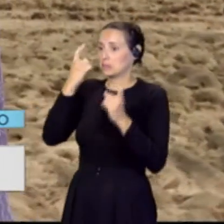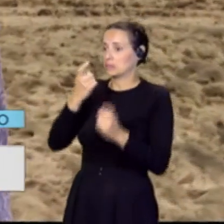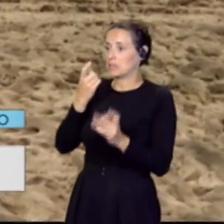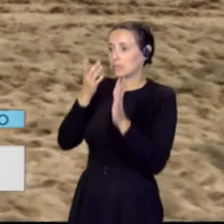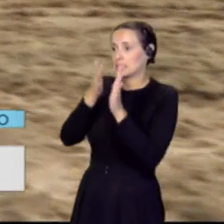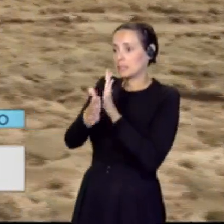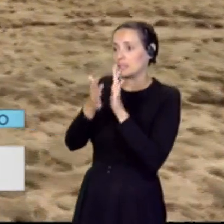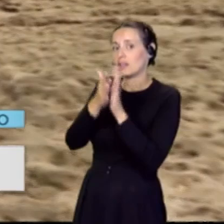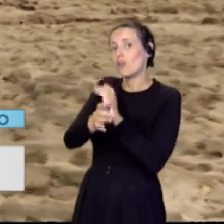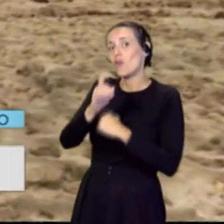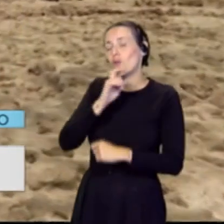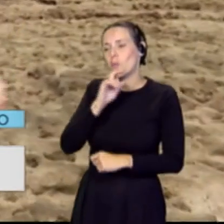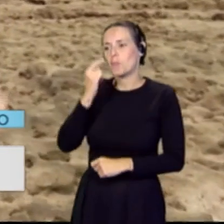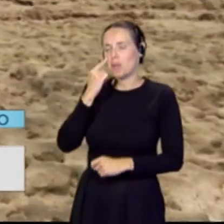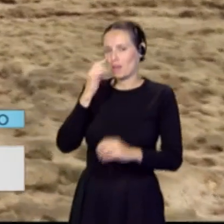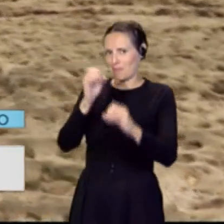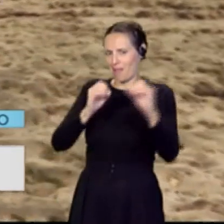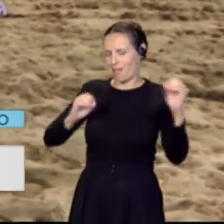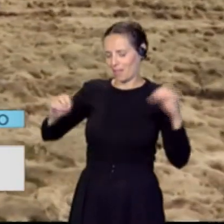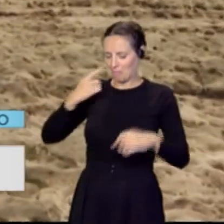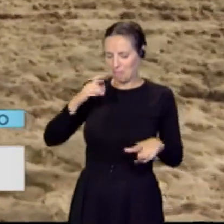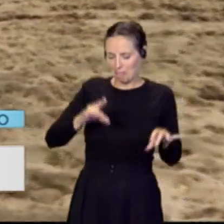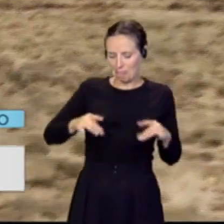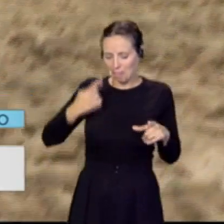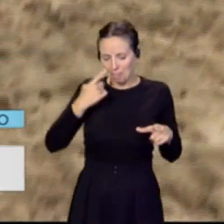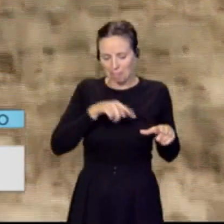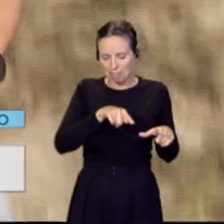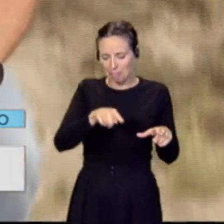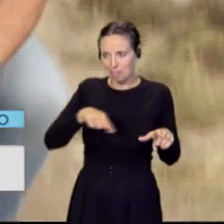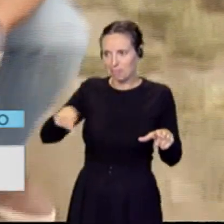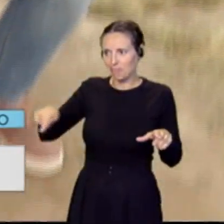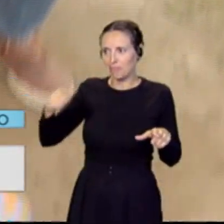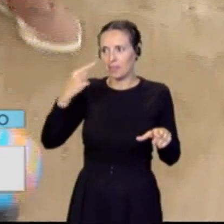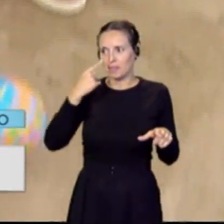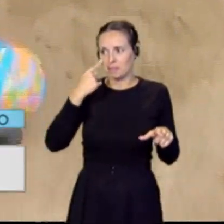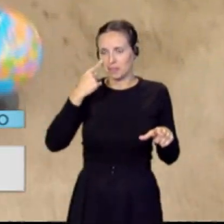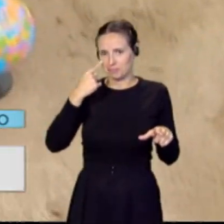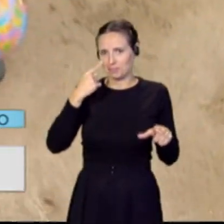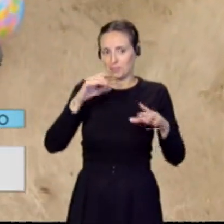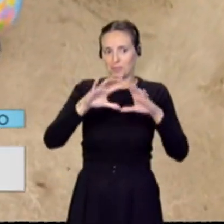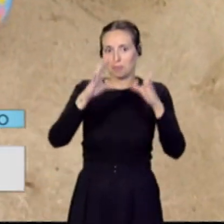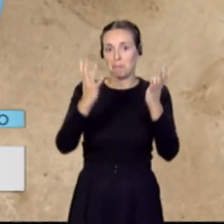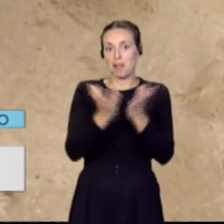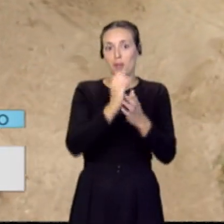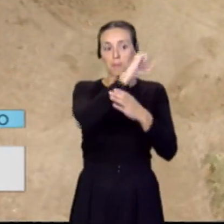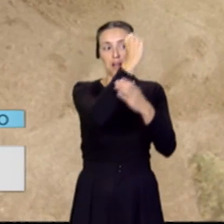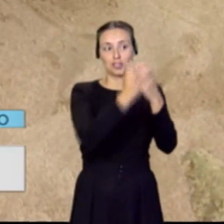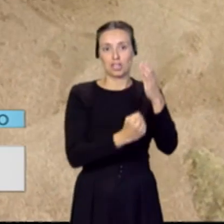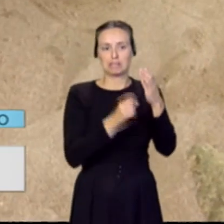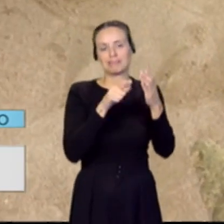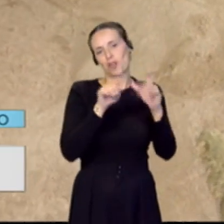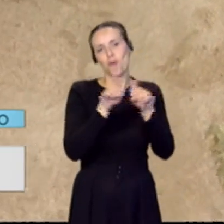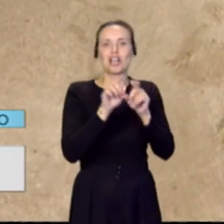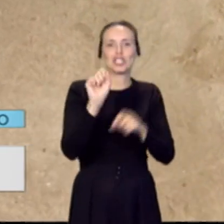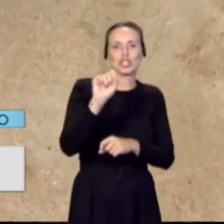pequeño planetario que nos hemos montado aquí sobre la arena y en donde tenemos este balón de baloncesto, que va a ser del Sol, este